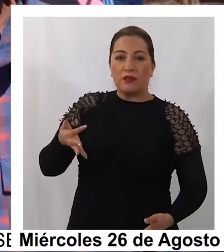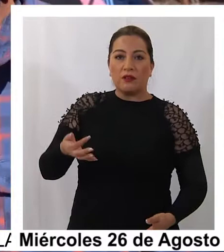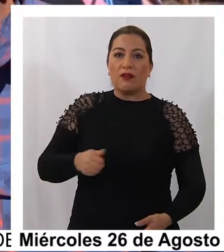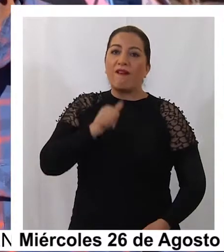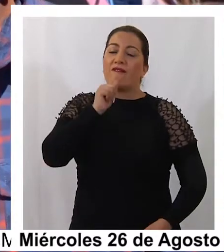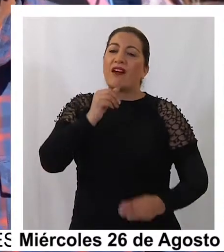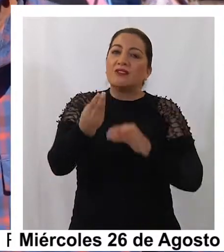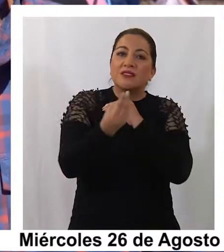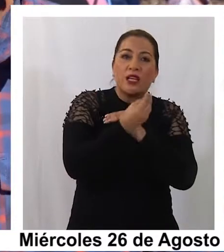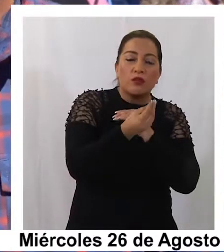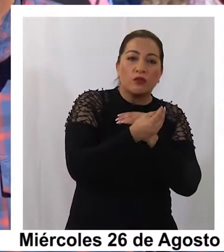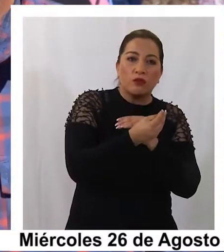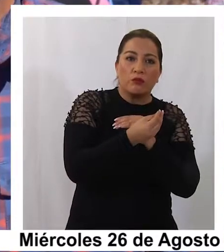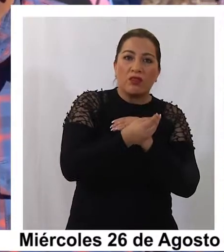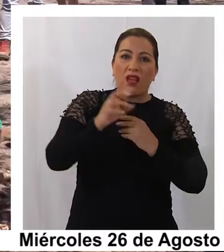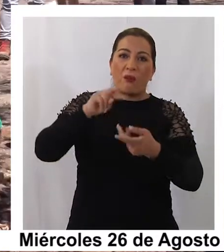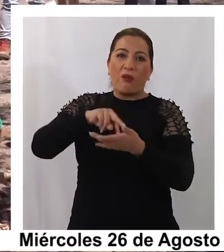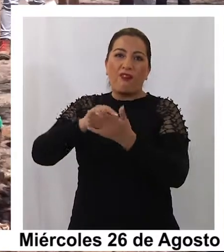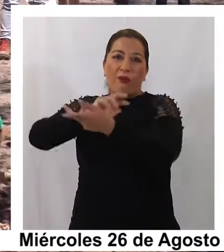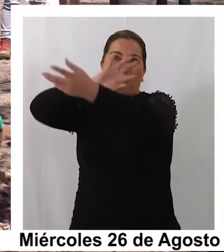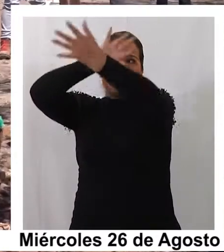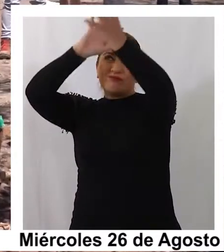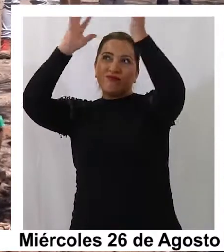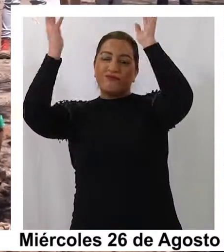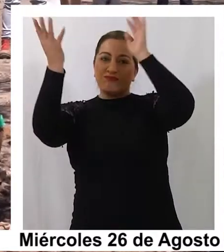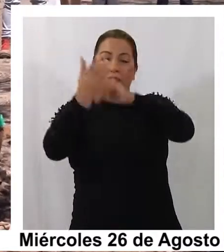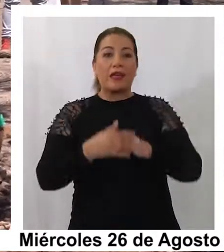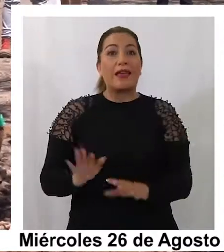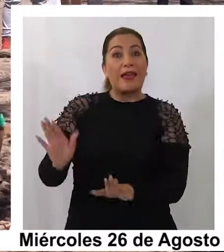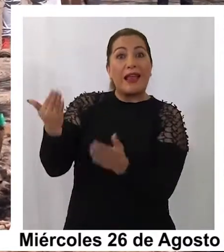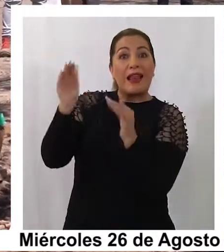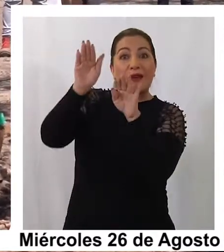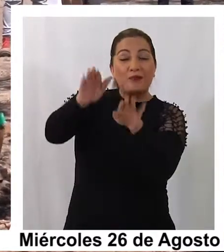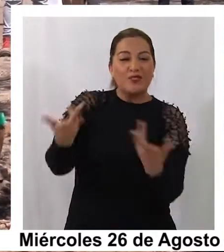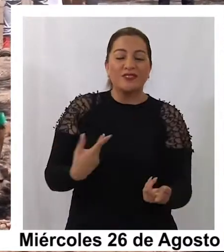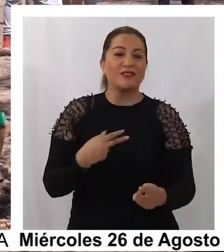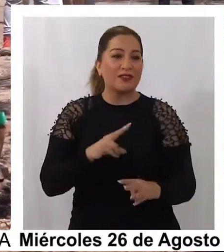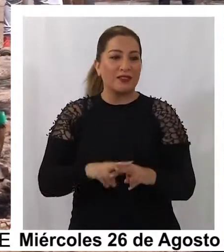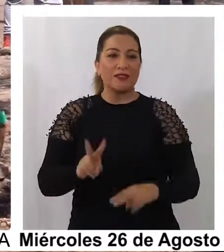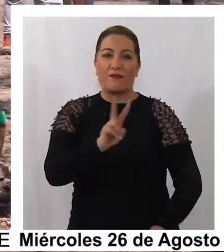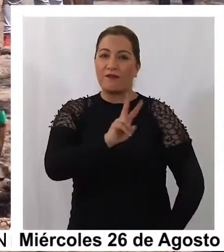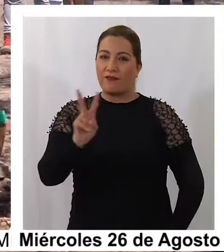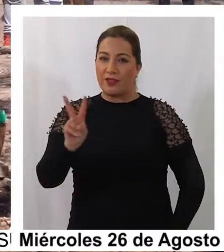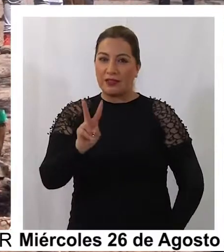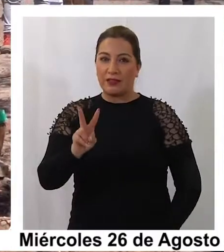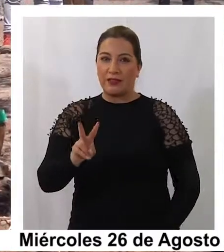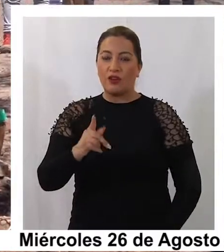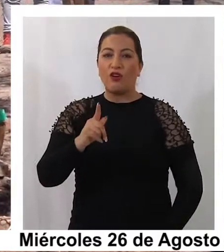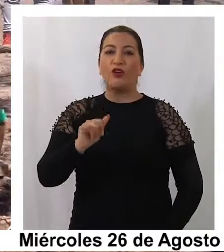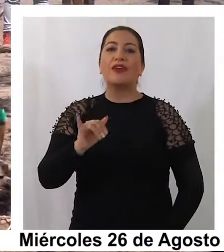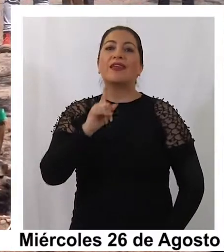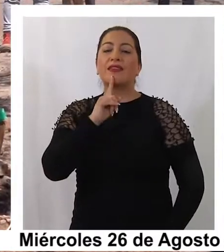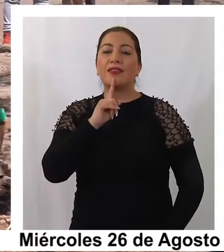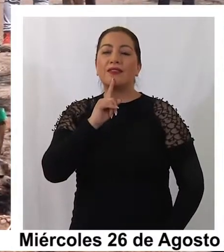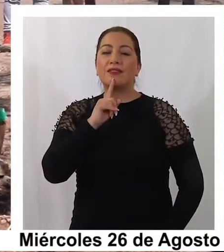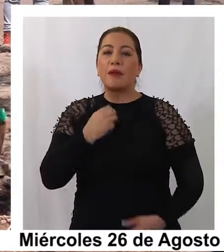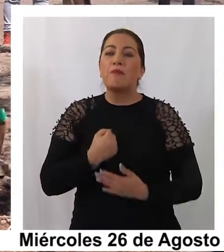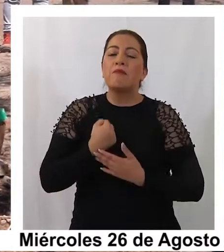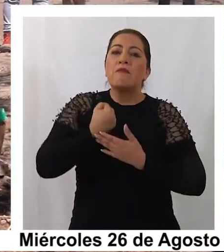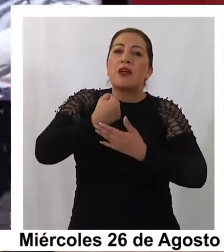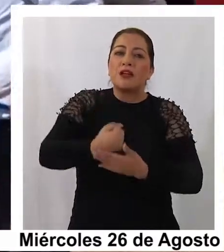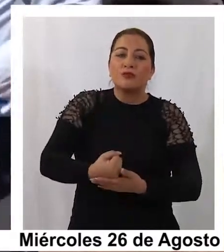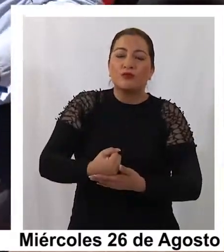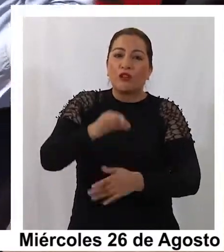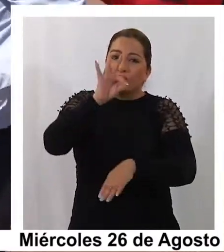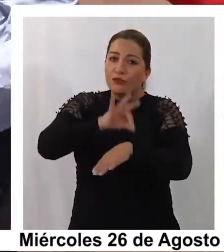escasez de alimento, el cambio climático. La contribución fue complementada con 22 kits veterinarios con los